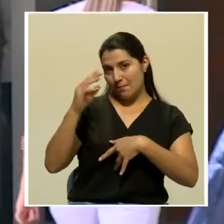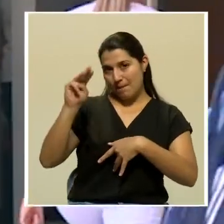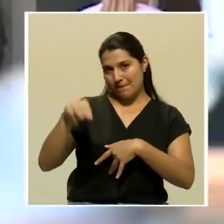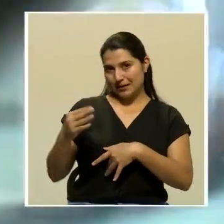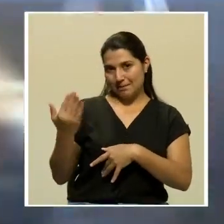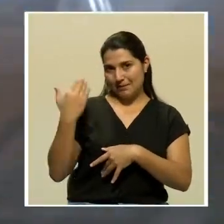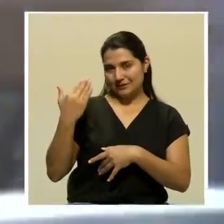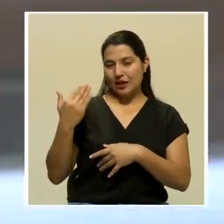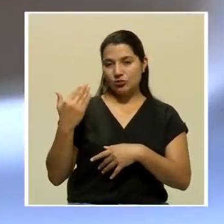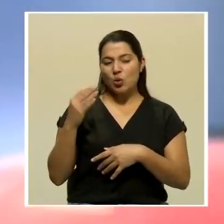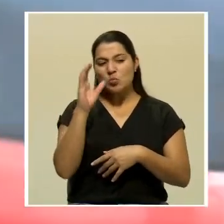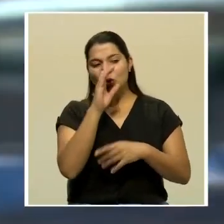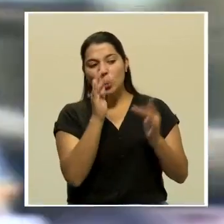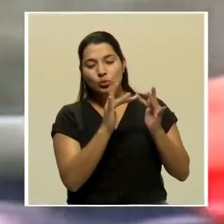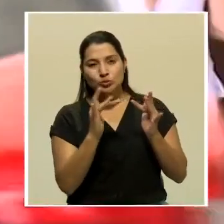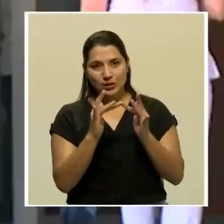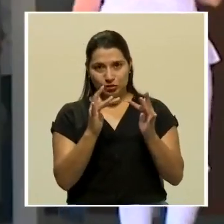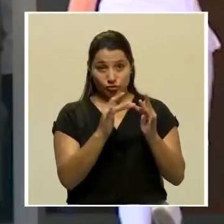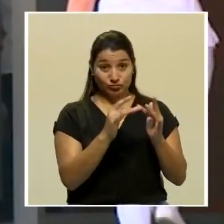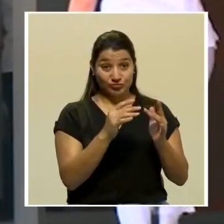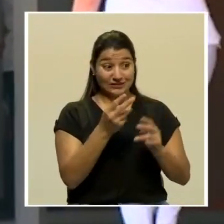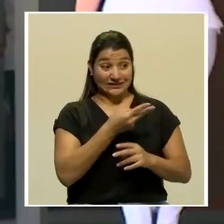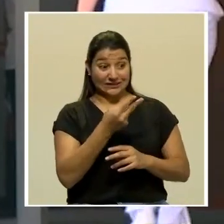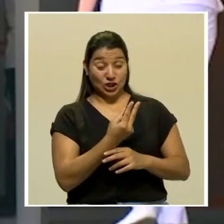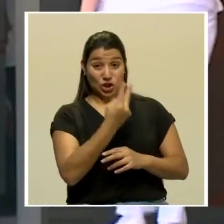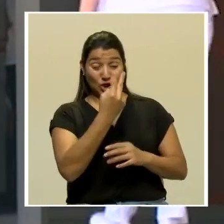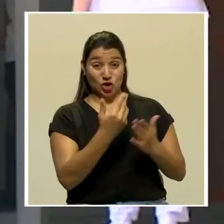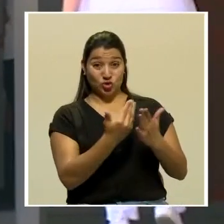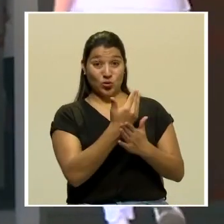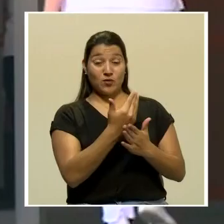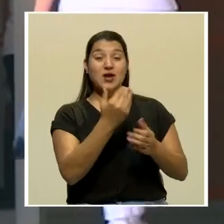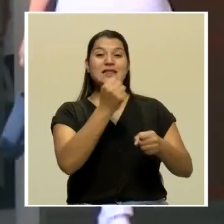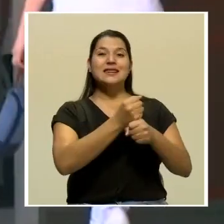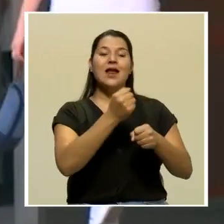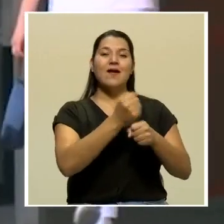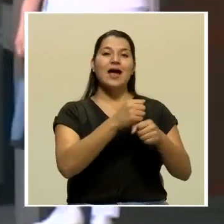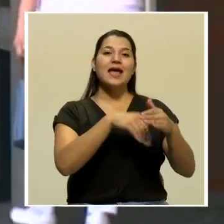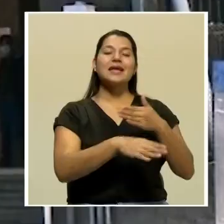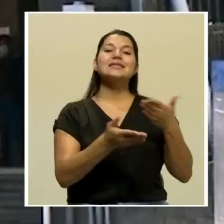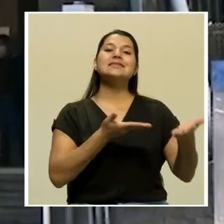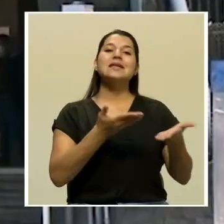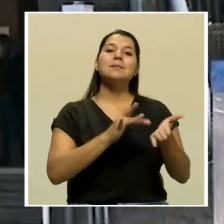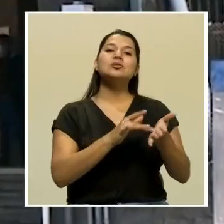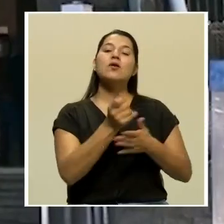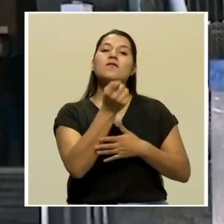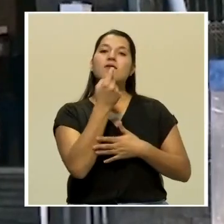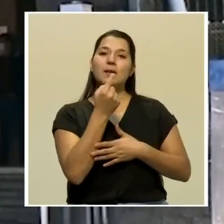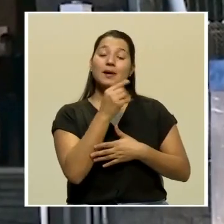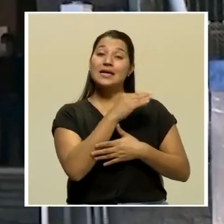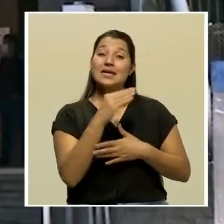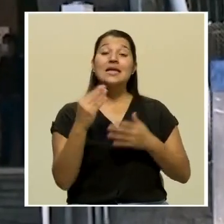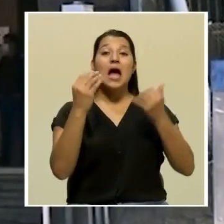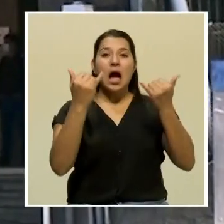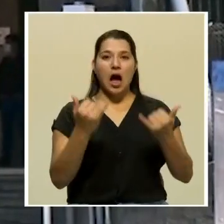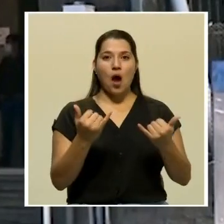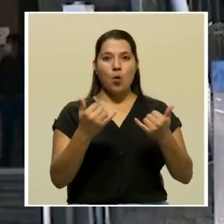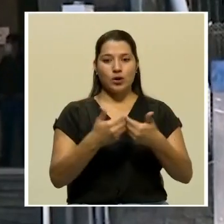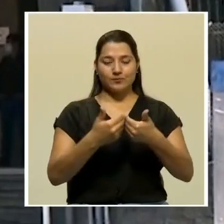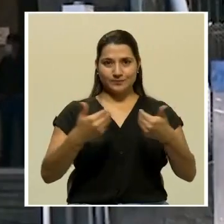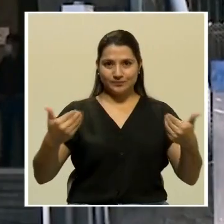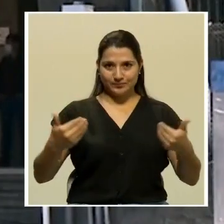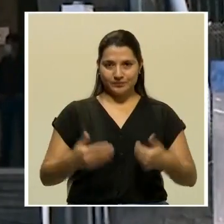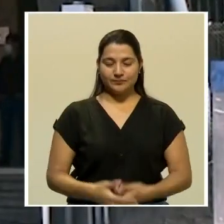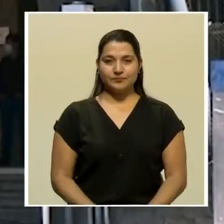Los dos nuevos casos son funcionarios del servicio de farmacia y se encuentran en aislamiento domiciliar.